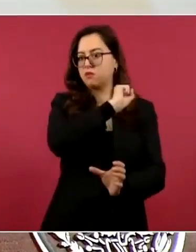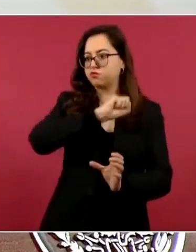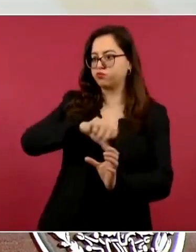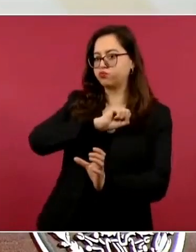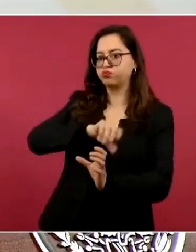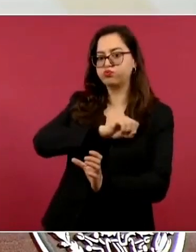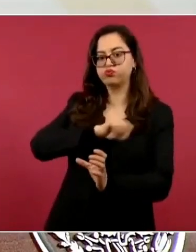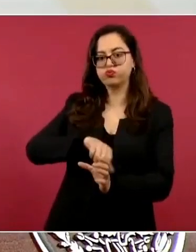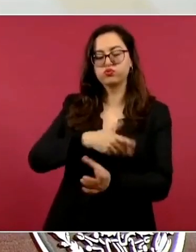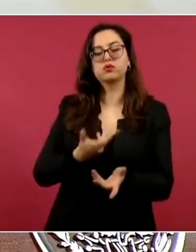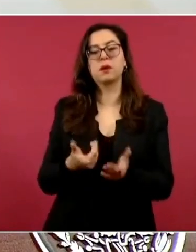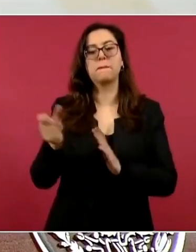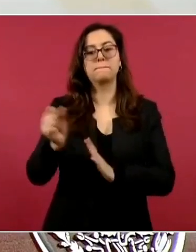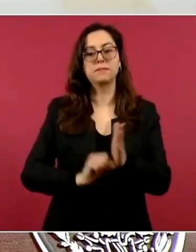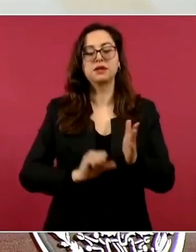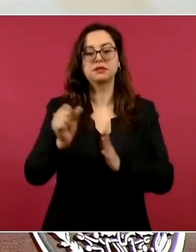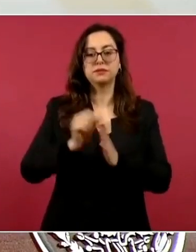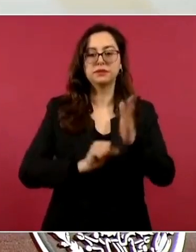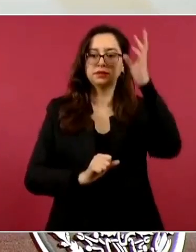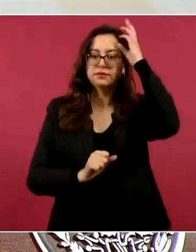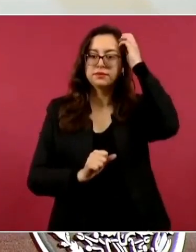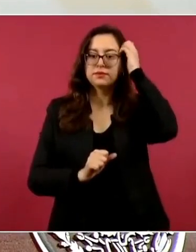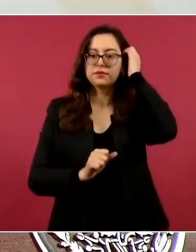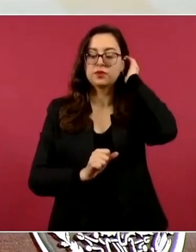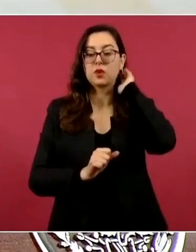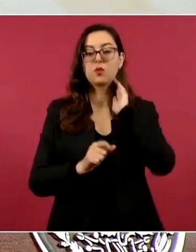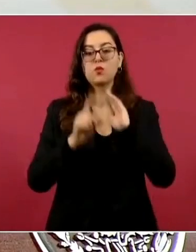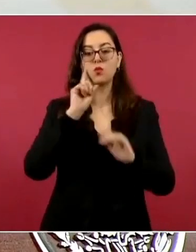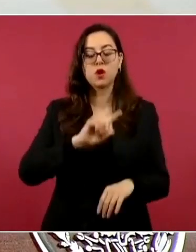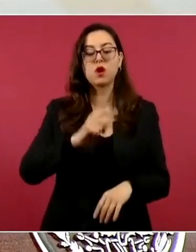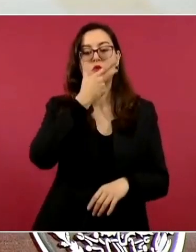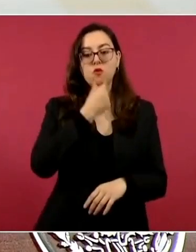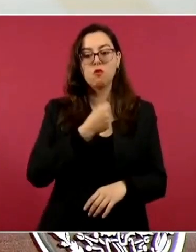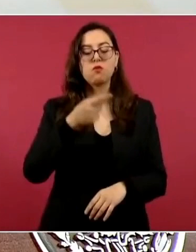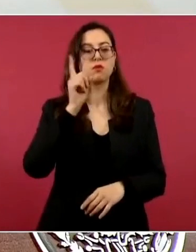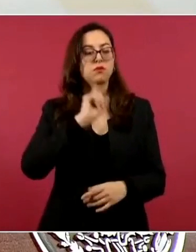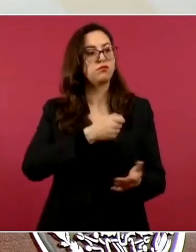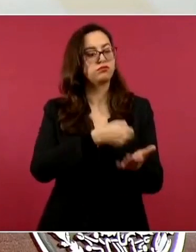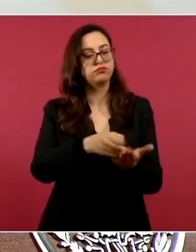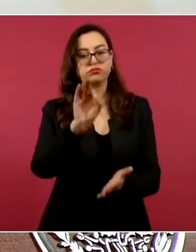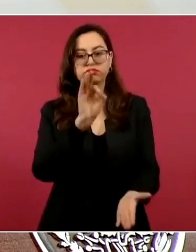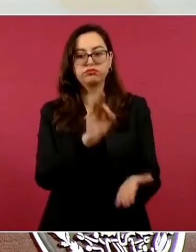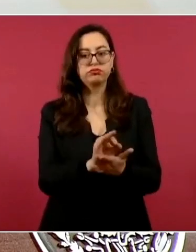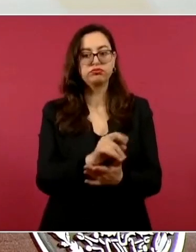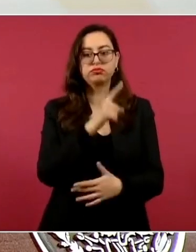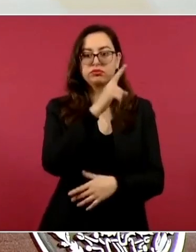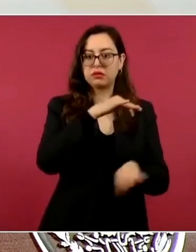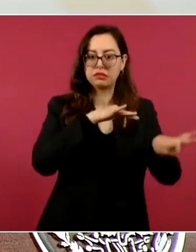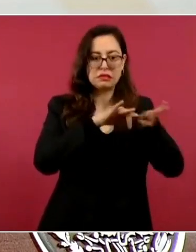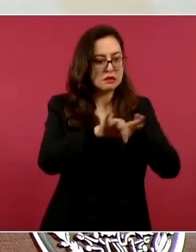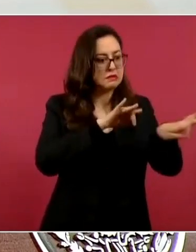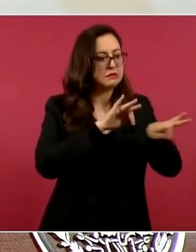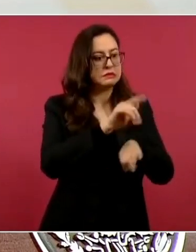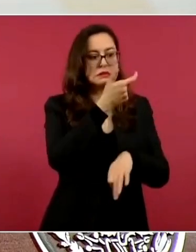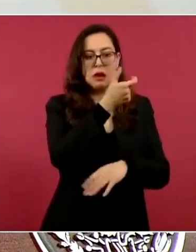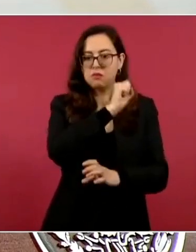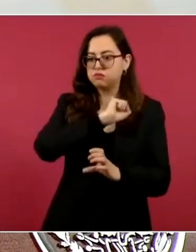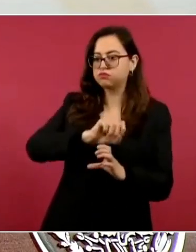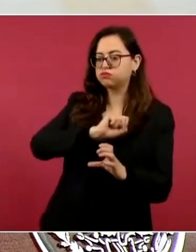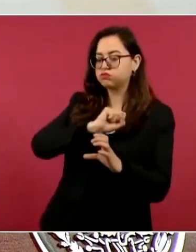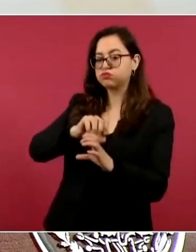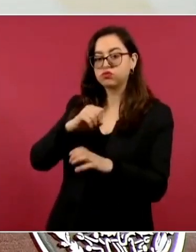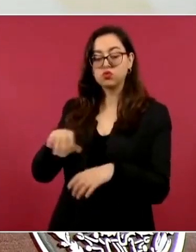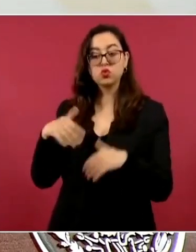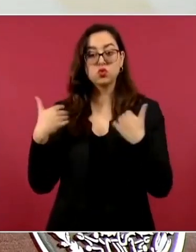Mes con mes esas heroínas y héroes desde los Estados Unidos, haciendo un gran esfuerzo ahora